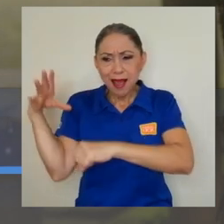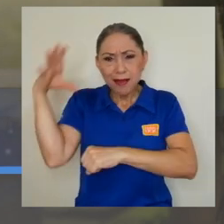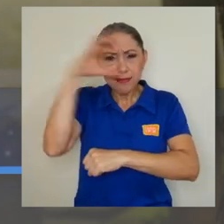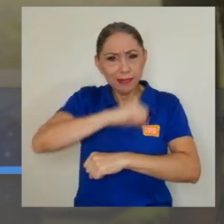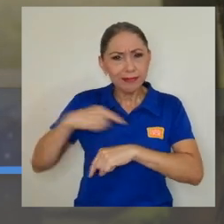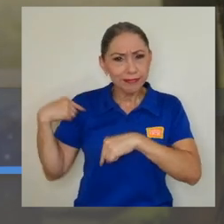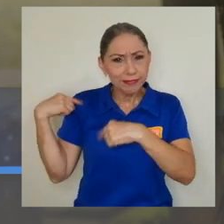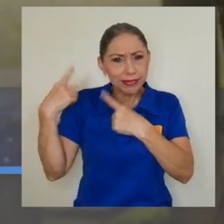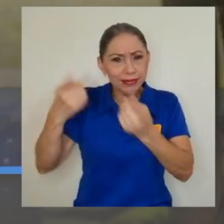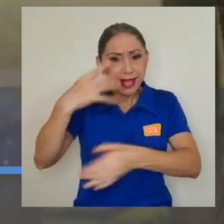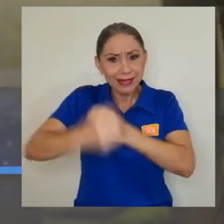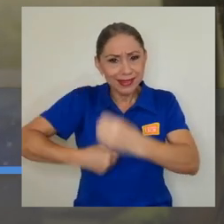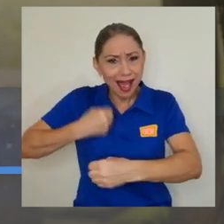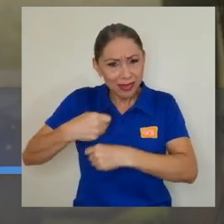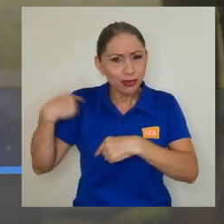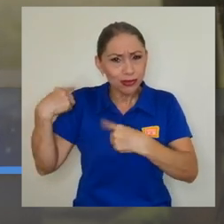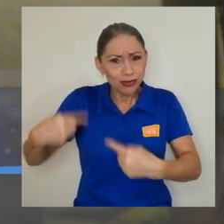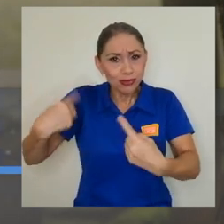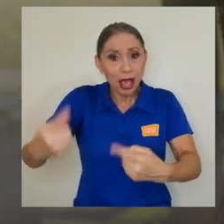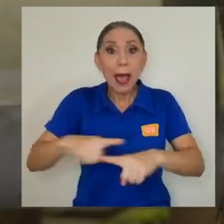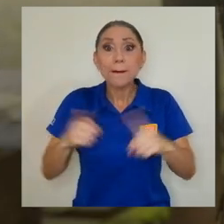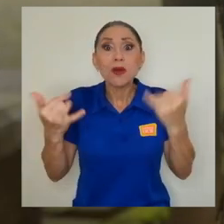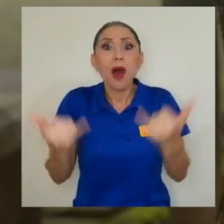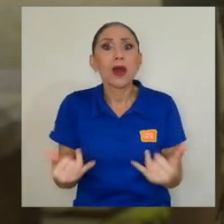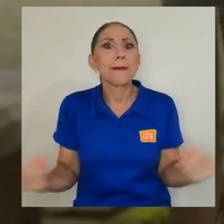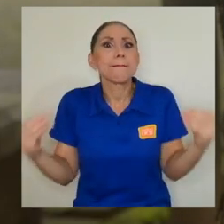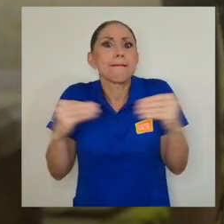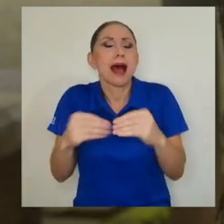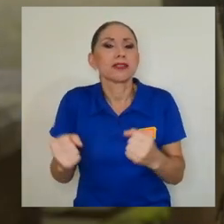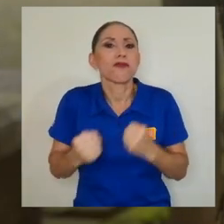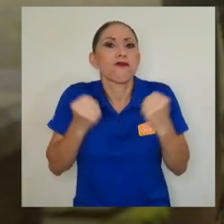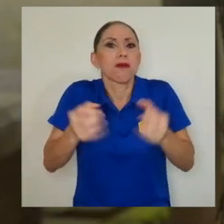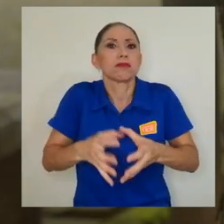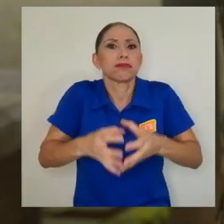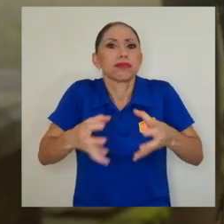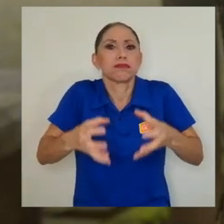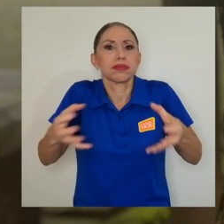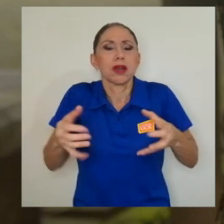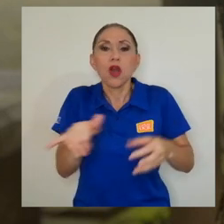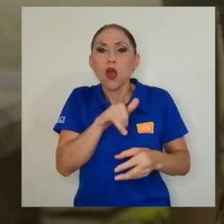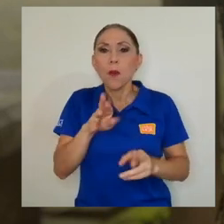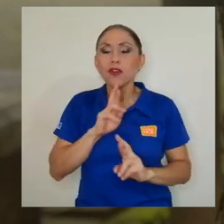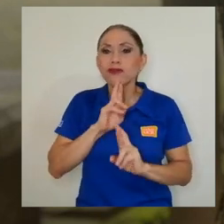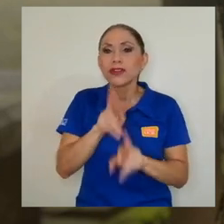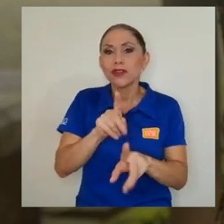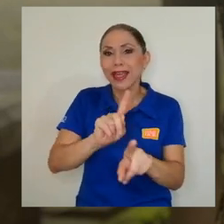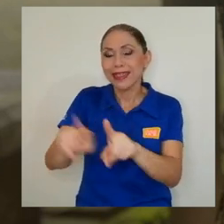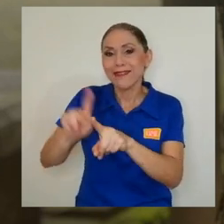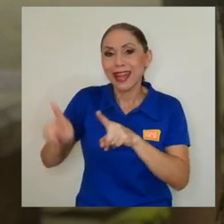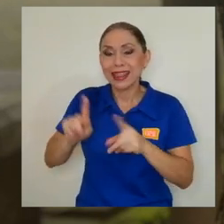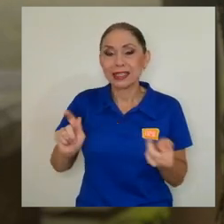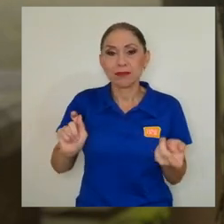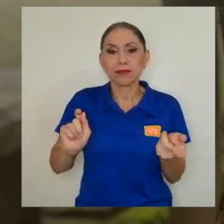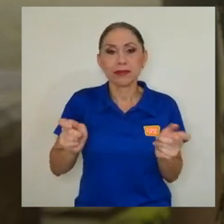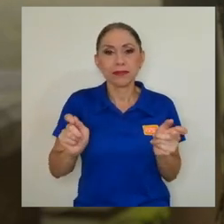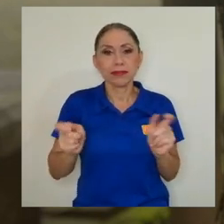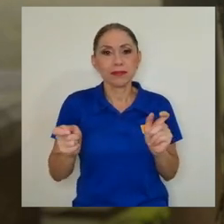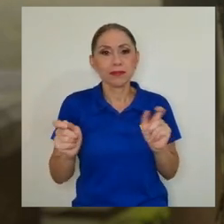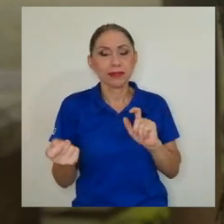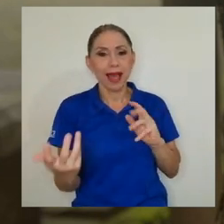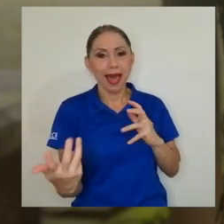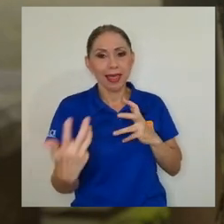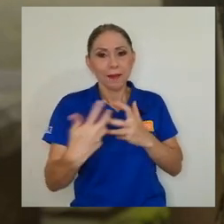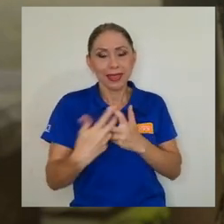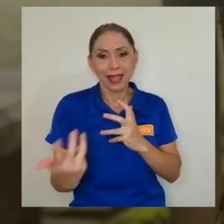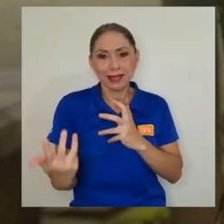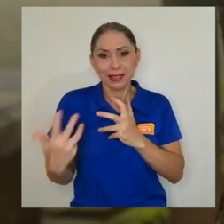de estos años, sin embargo, repito, se han maximizado producto de las diferentes modificaciones y adaptaciones que hemos tenido